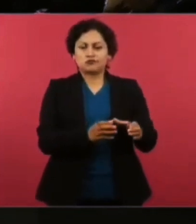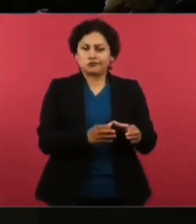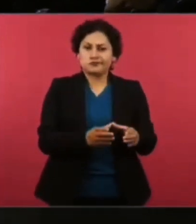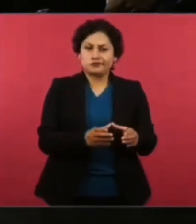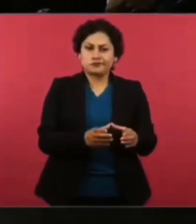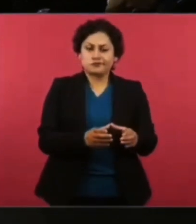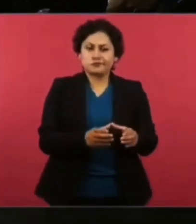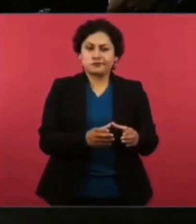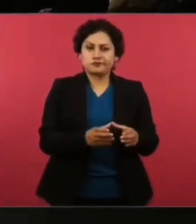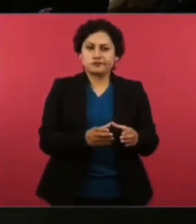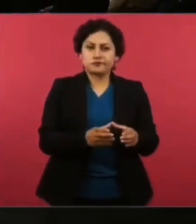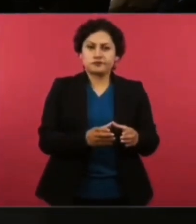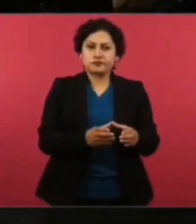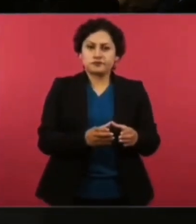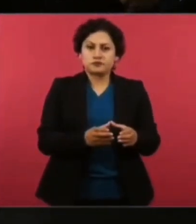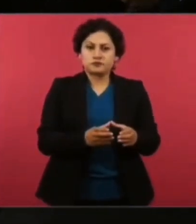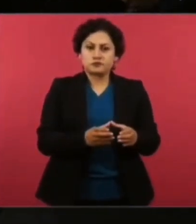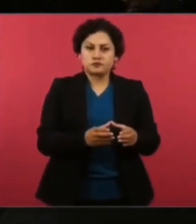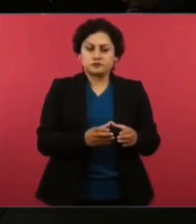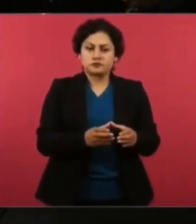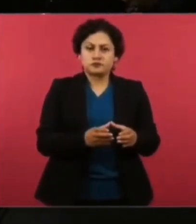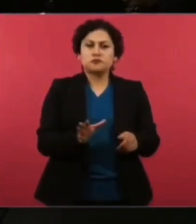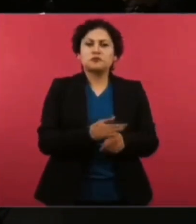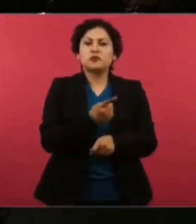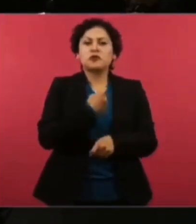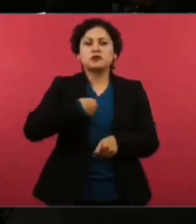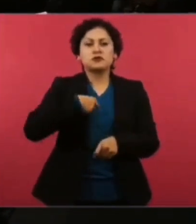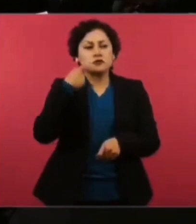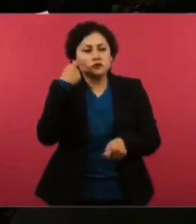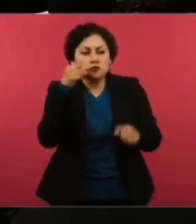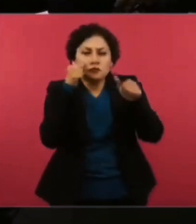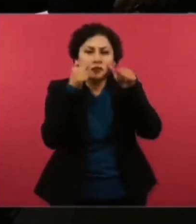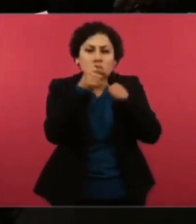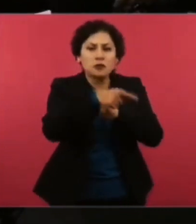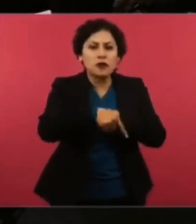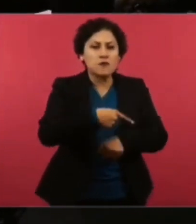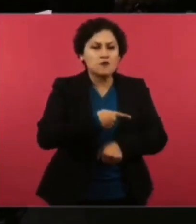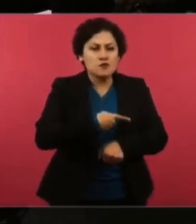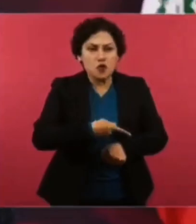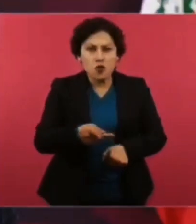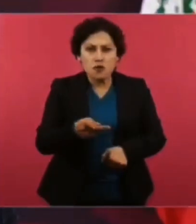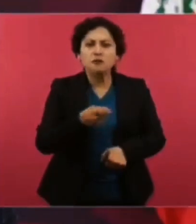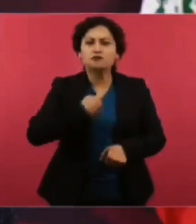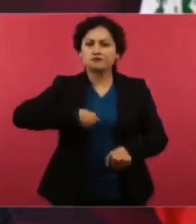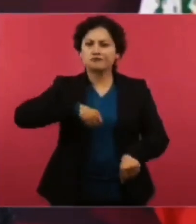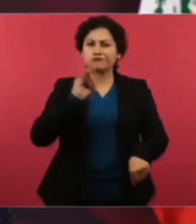Porque estamos a favor de los desposeídos, estamos a favor de los pobres.